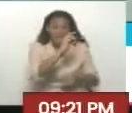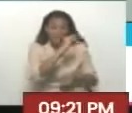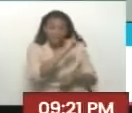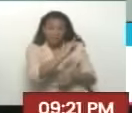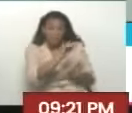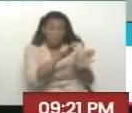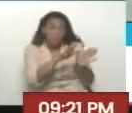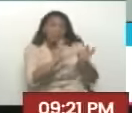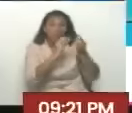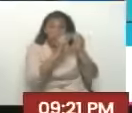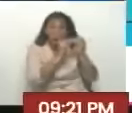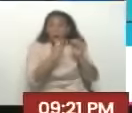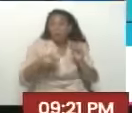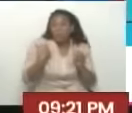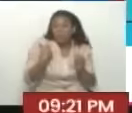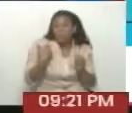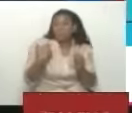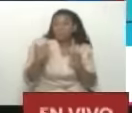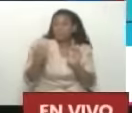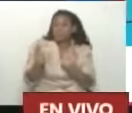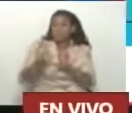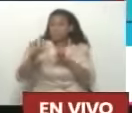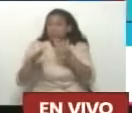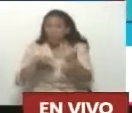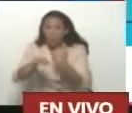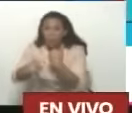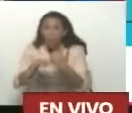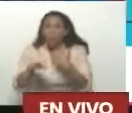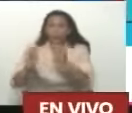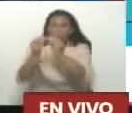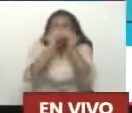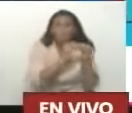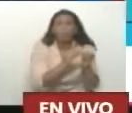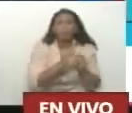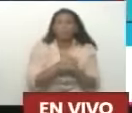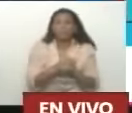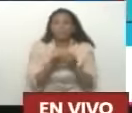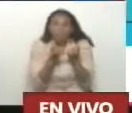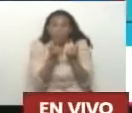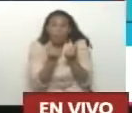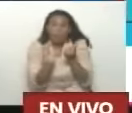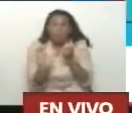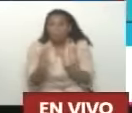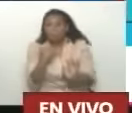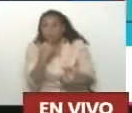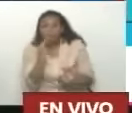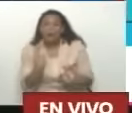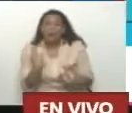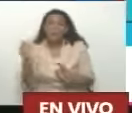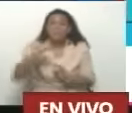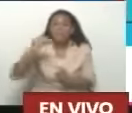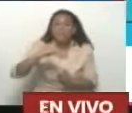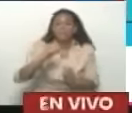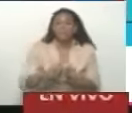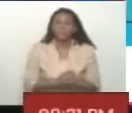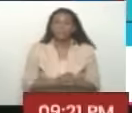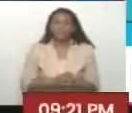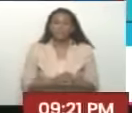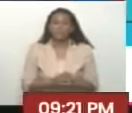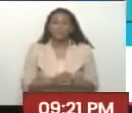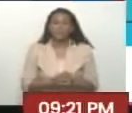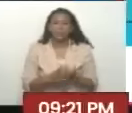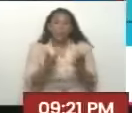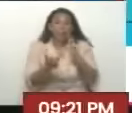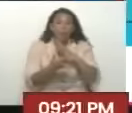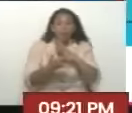transformando todo el mundo pariendo, haciendo mucho con poco y haciendo algo muchas veces con nada, como la